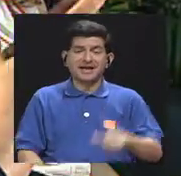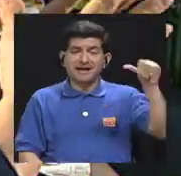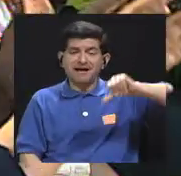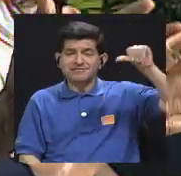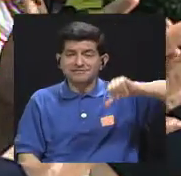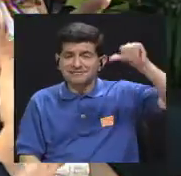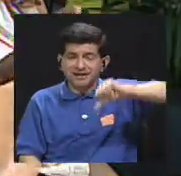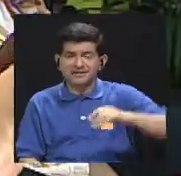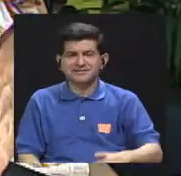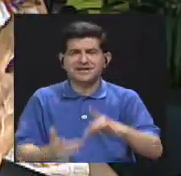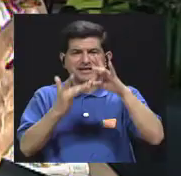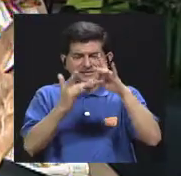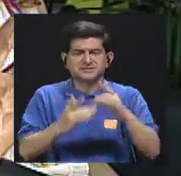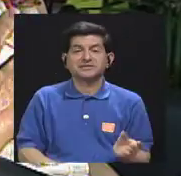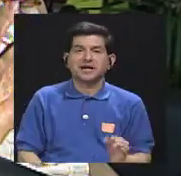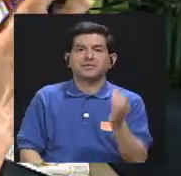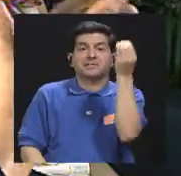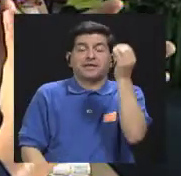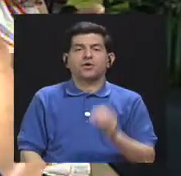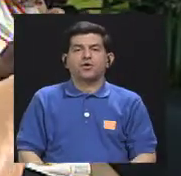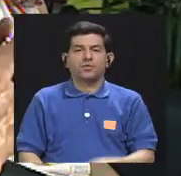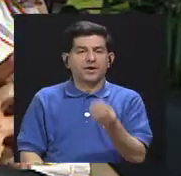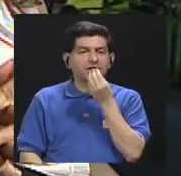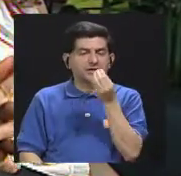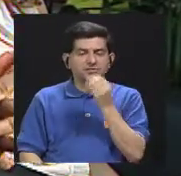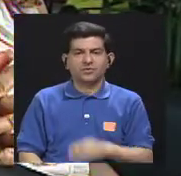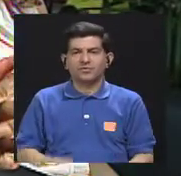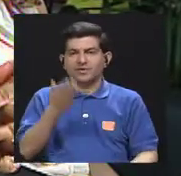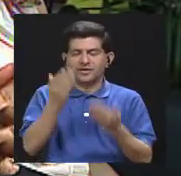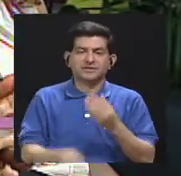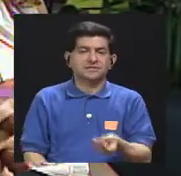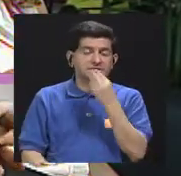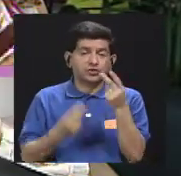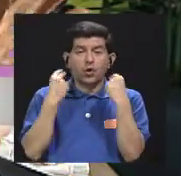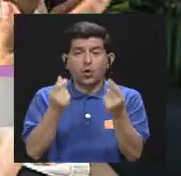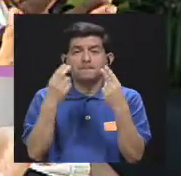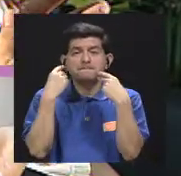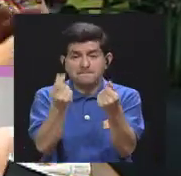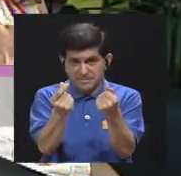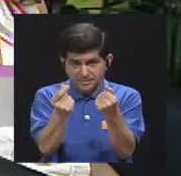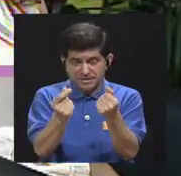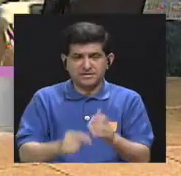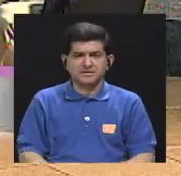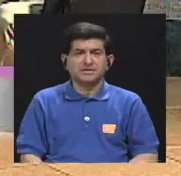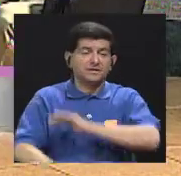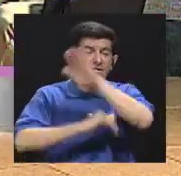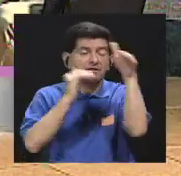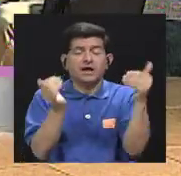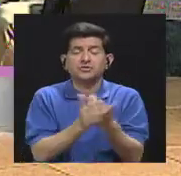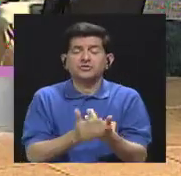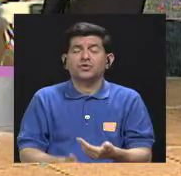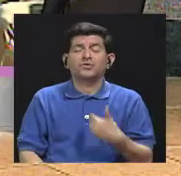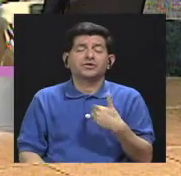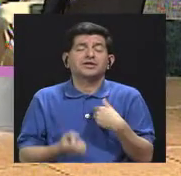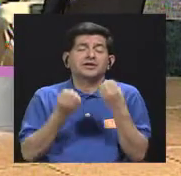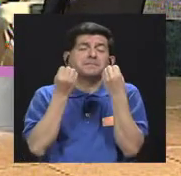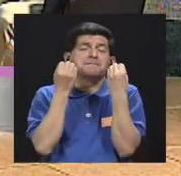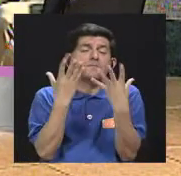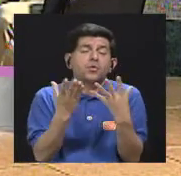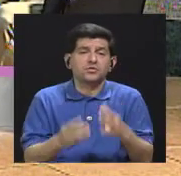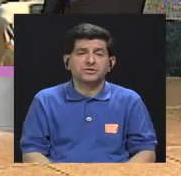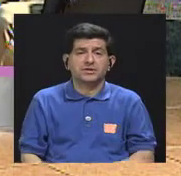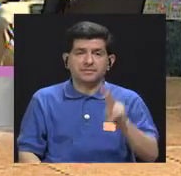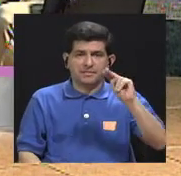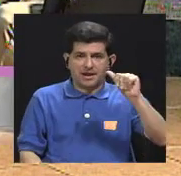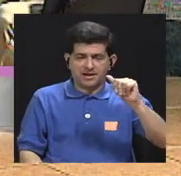sobre todo los jóvenes cuando comen sus comidas rápidas y de todo todo está cargado de sodio